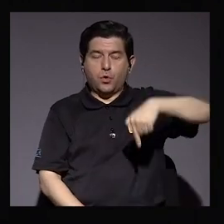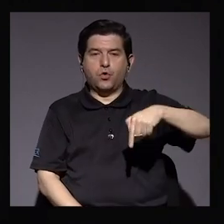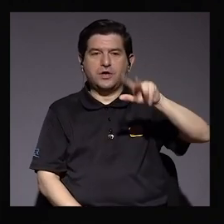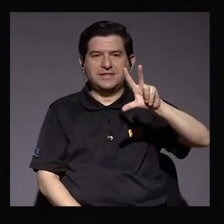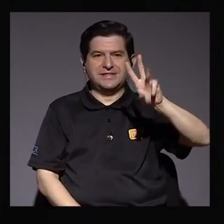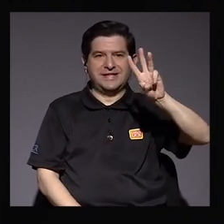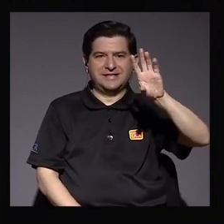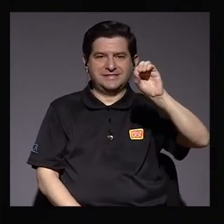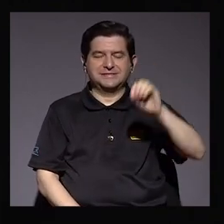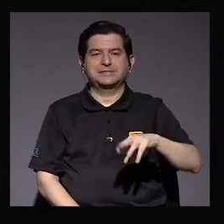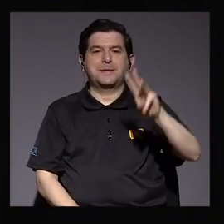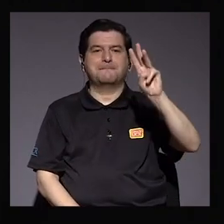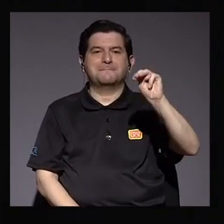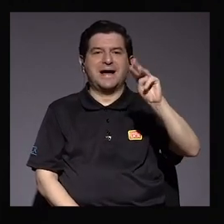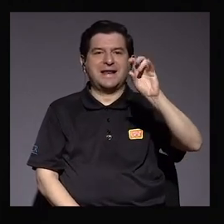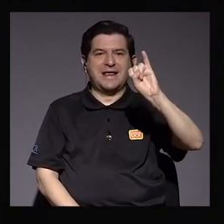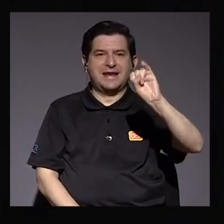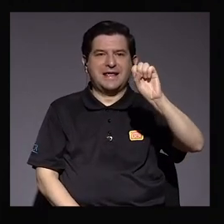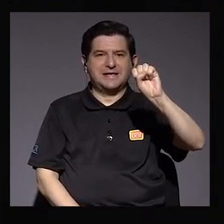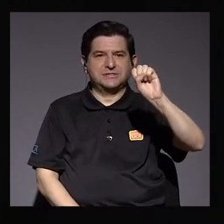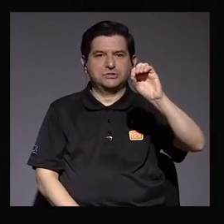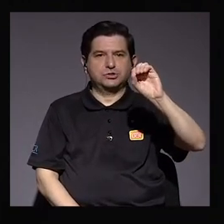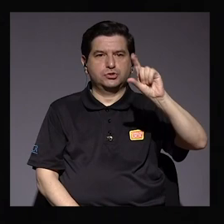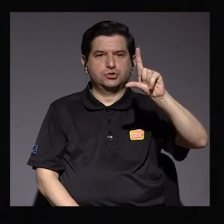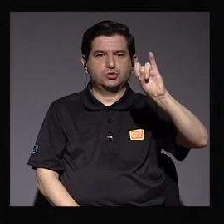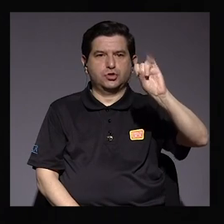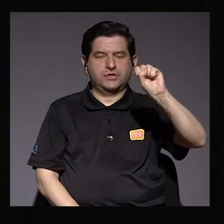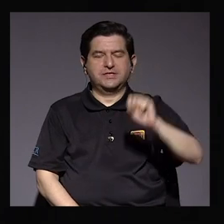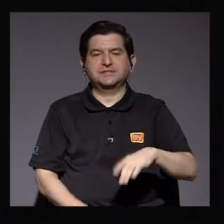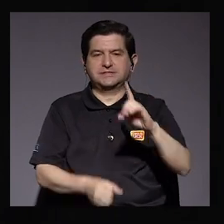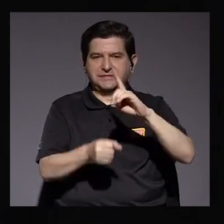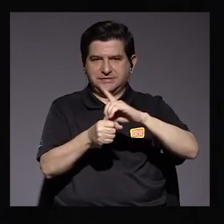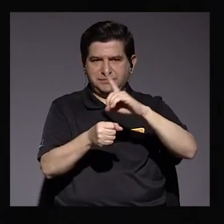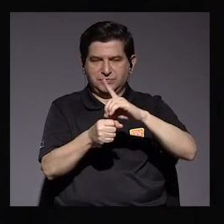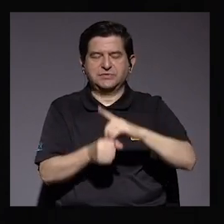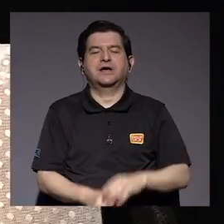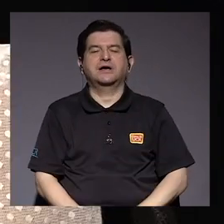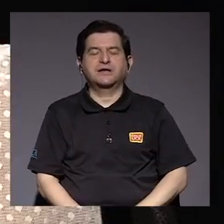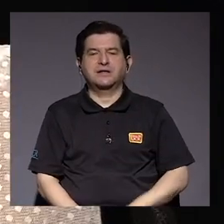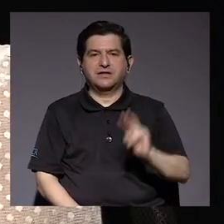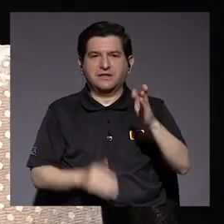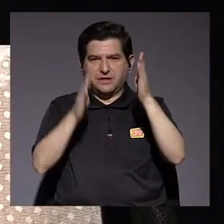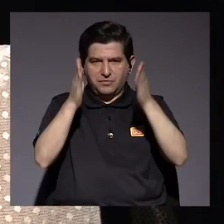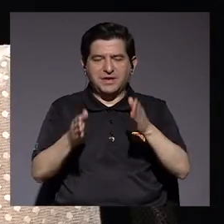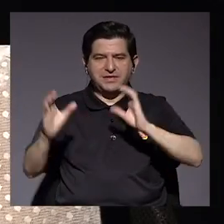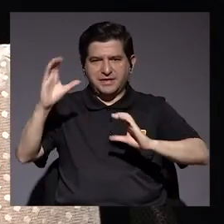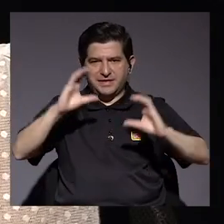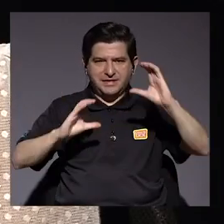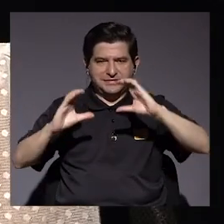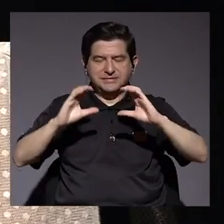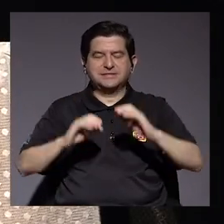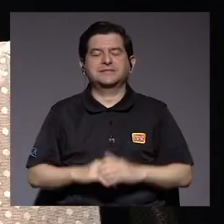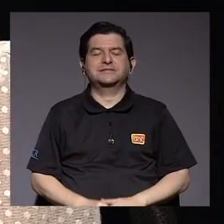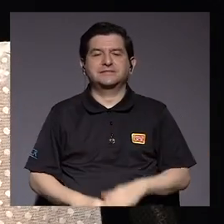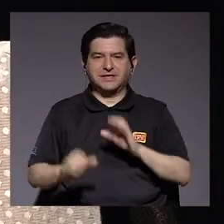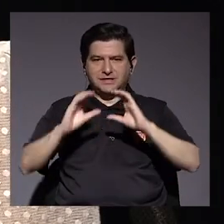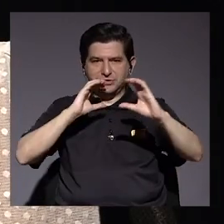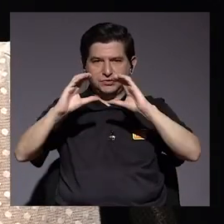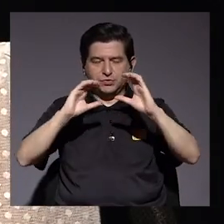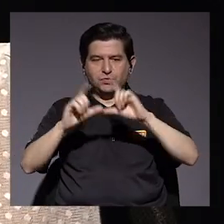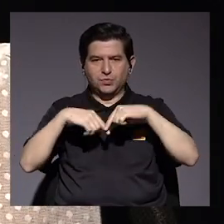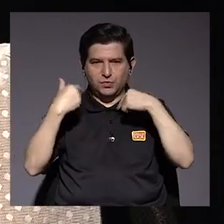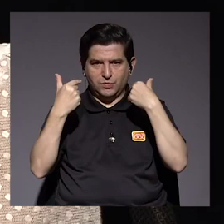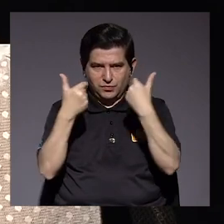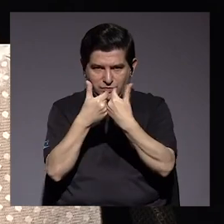360 tenemos a Marinés Solís Quirós, diputada, colega de Ciencias de la Comunicación Colectiva y también con una